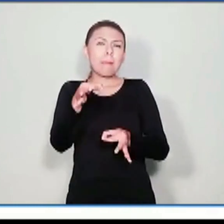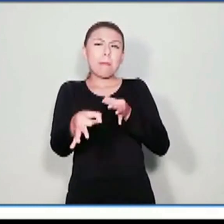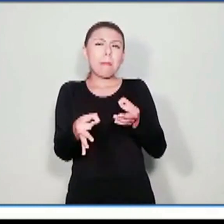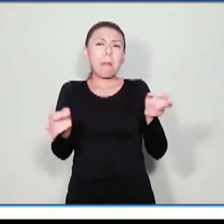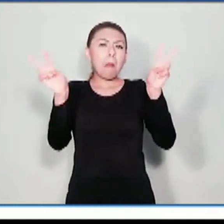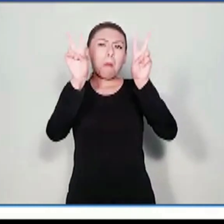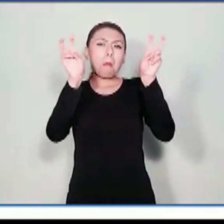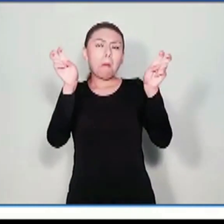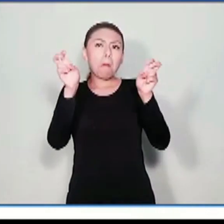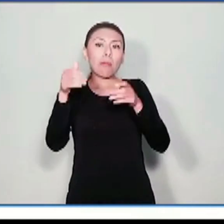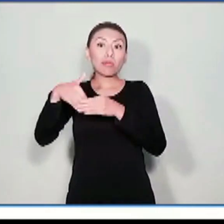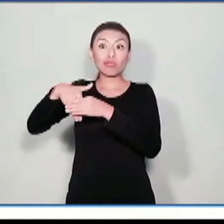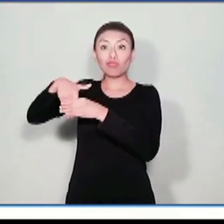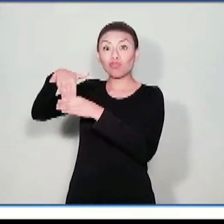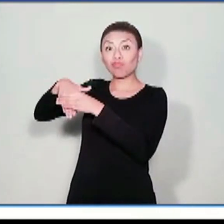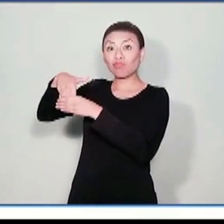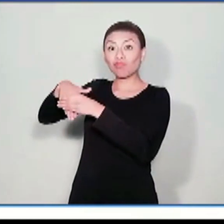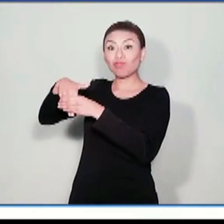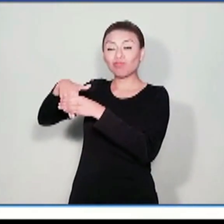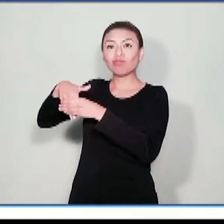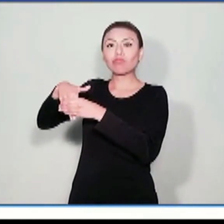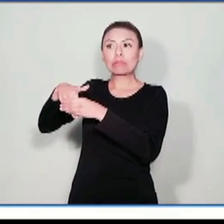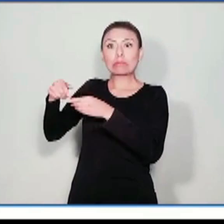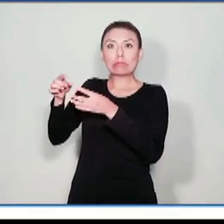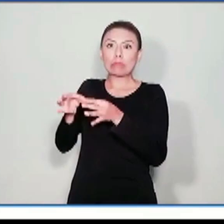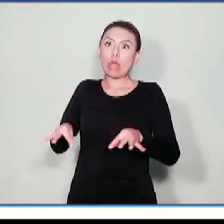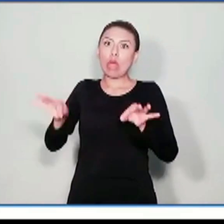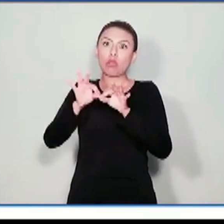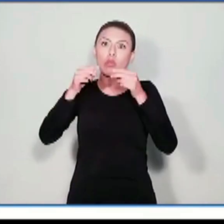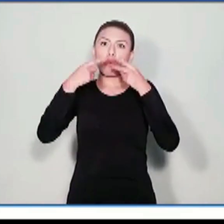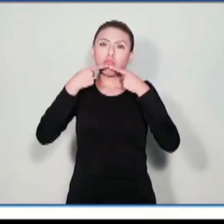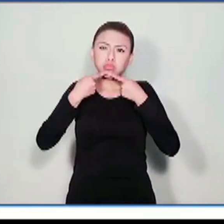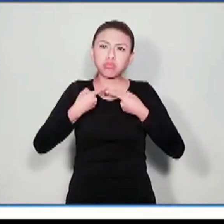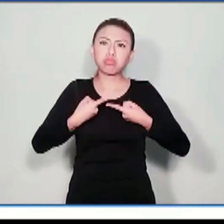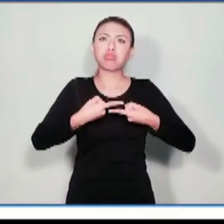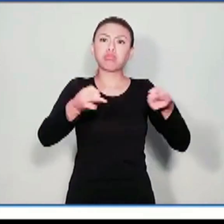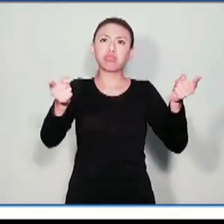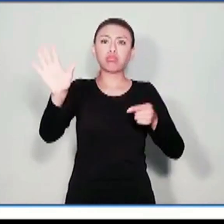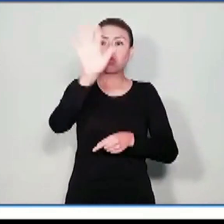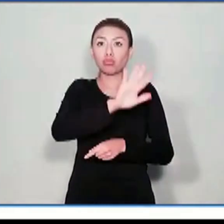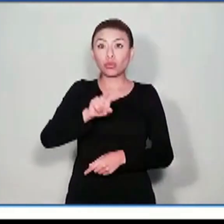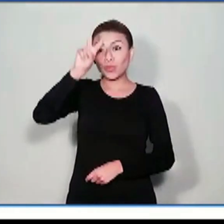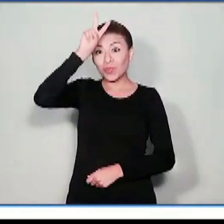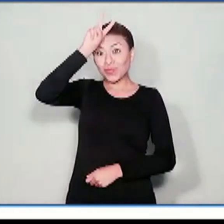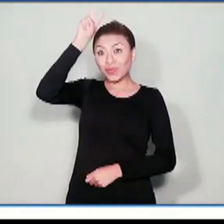Explicamos sobre las elecciones como un asunto público.